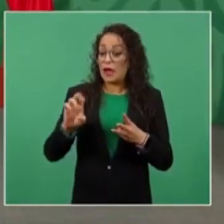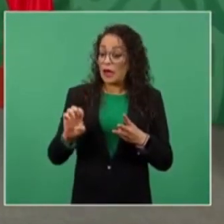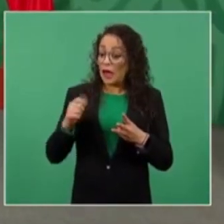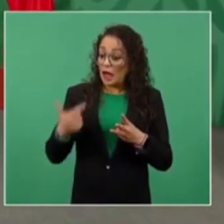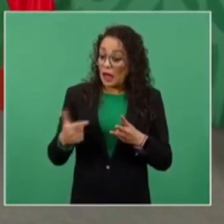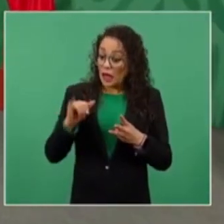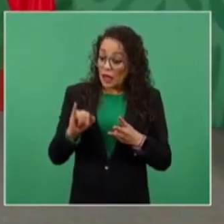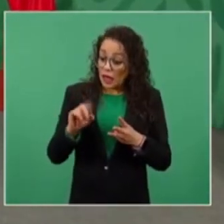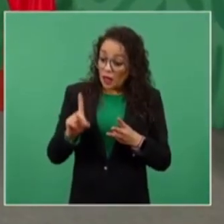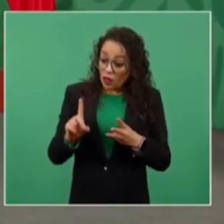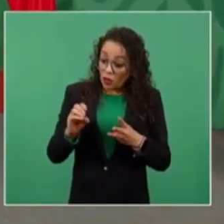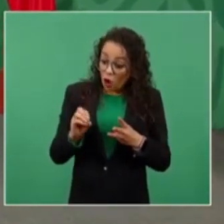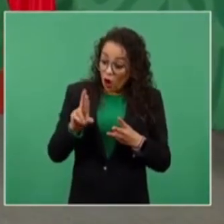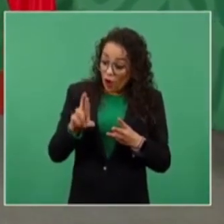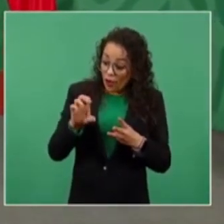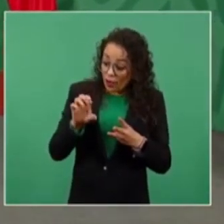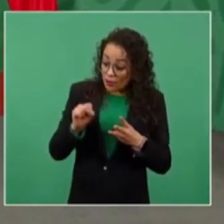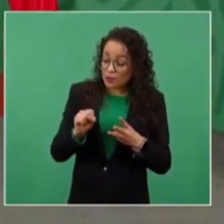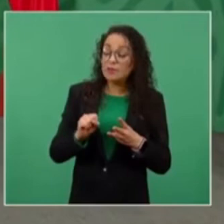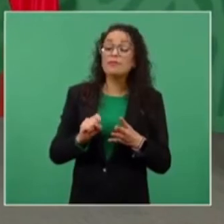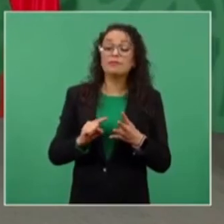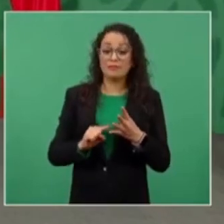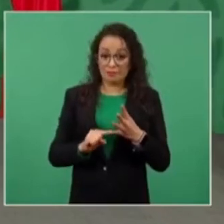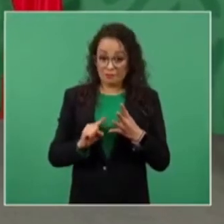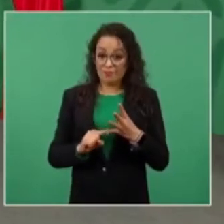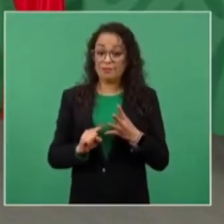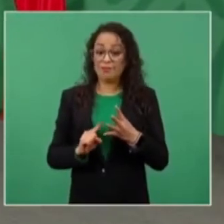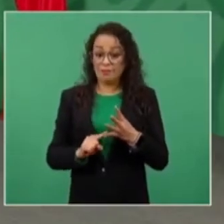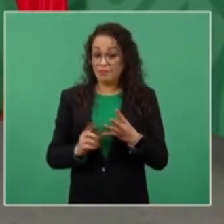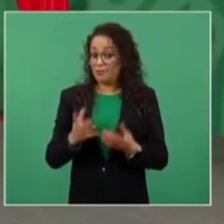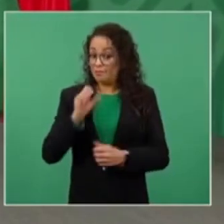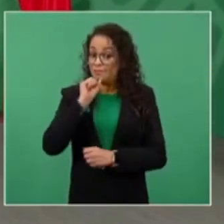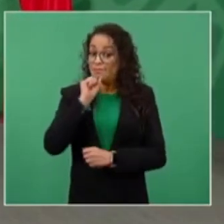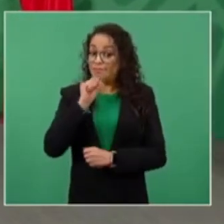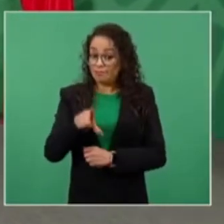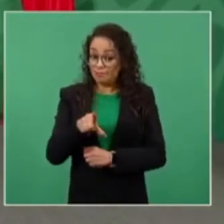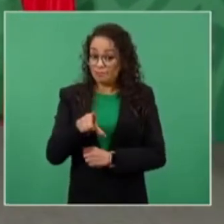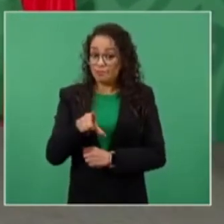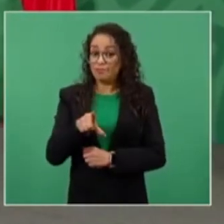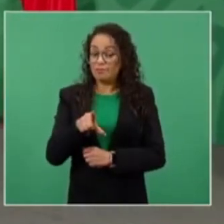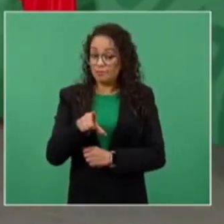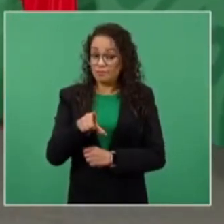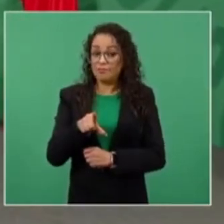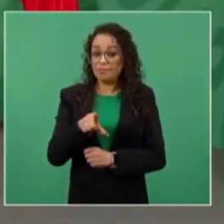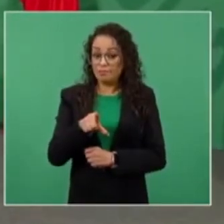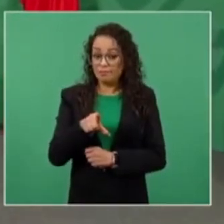Ahora ya están más medidos de todas maneras,